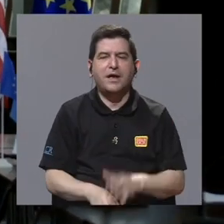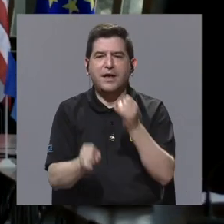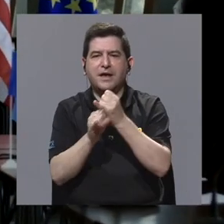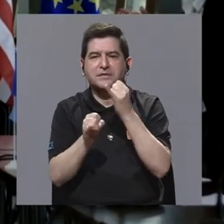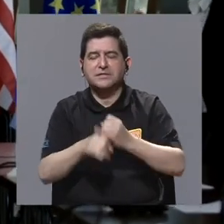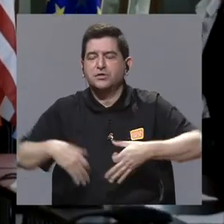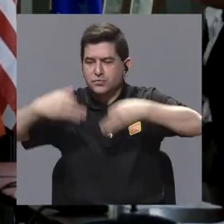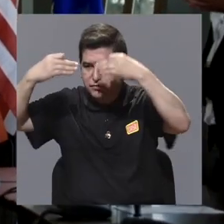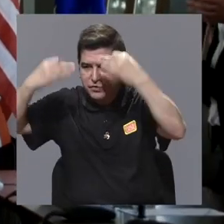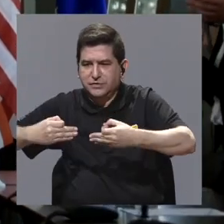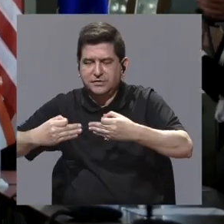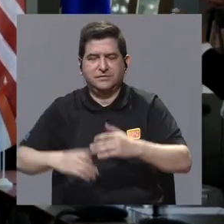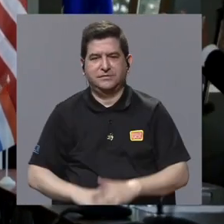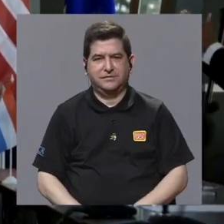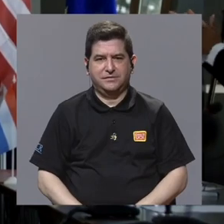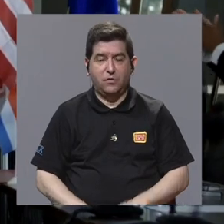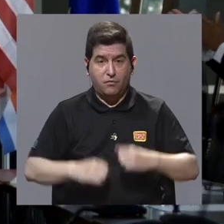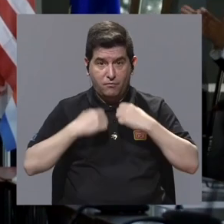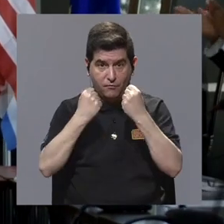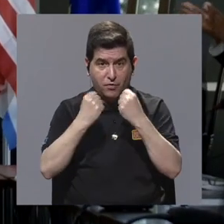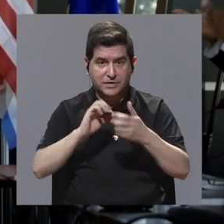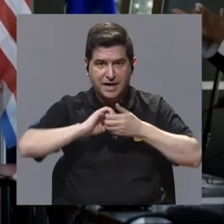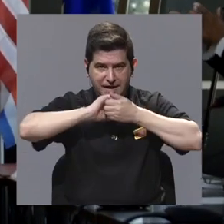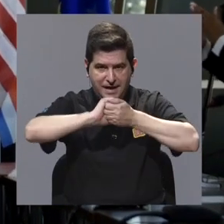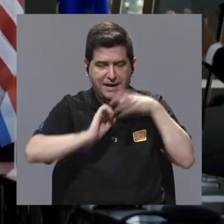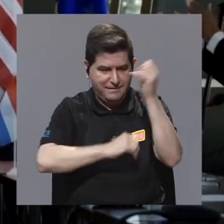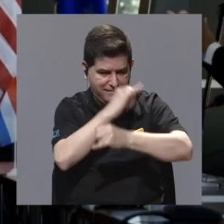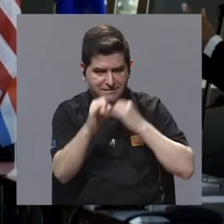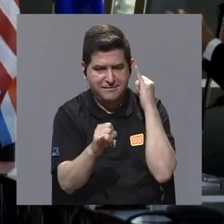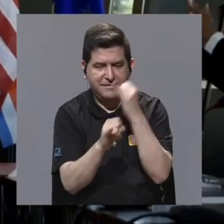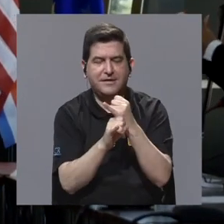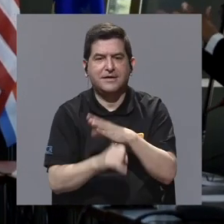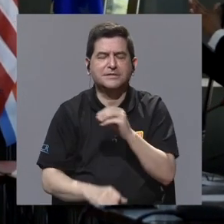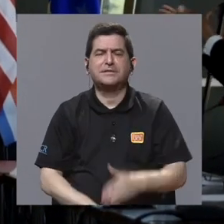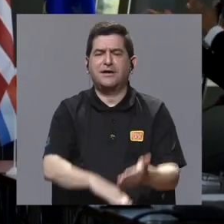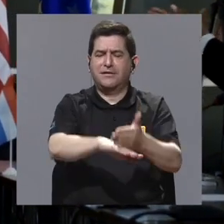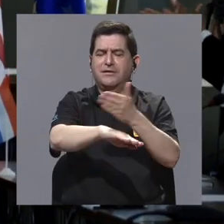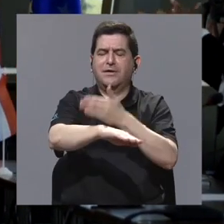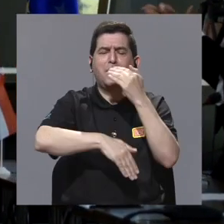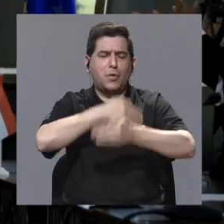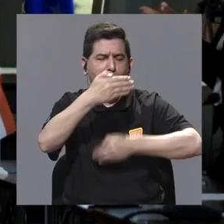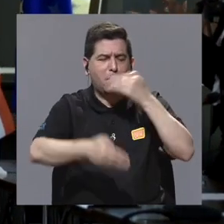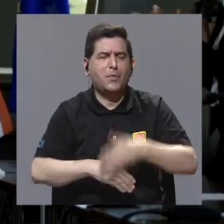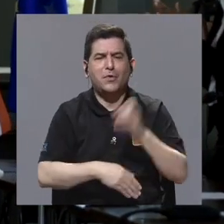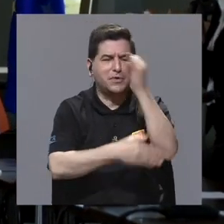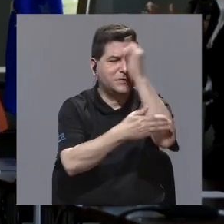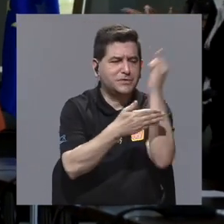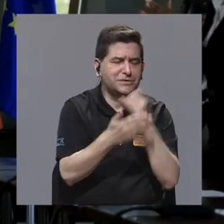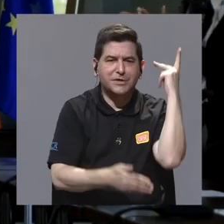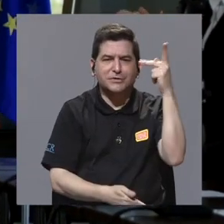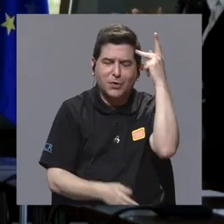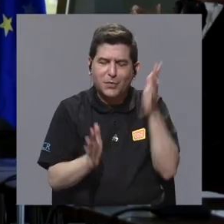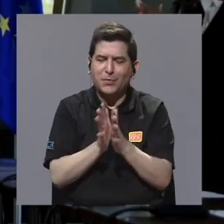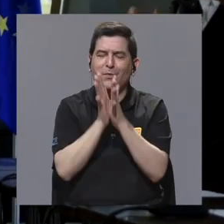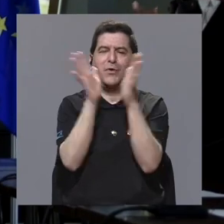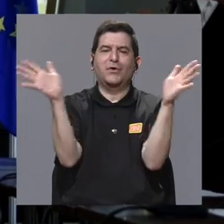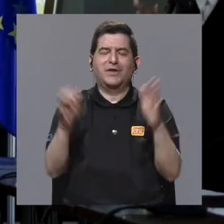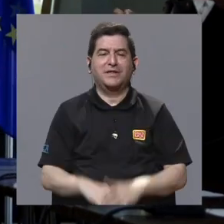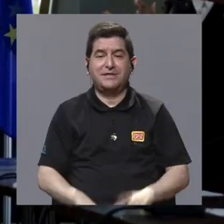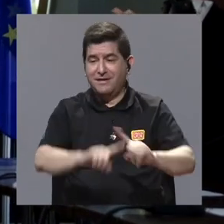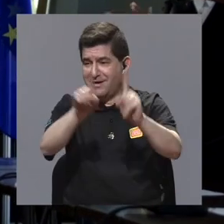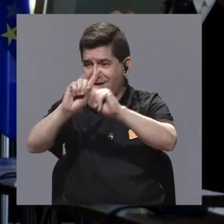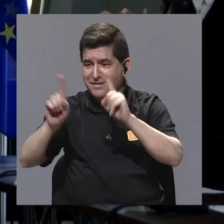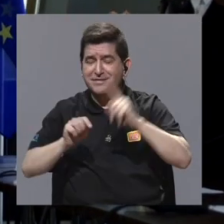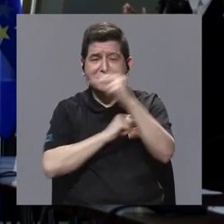instituciones tomadoras de decisiones, fortalecer alianzas internacionales y mejorar los procesos de diseño de política pública